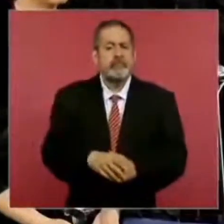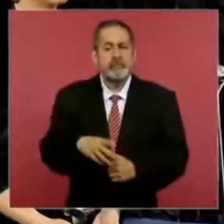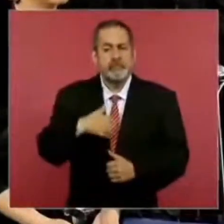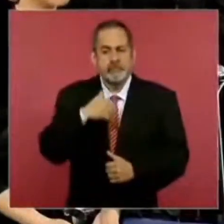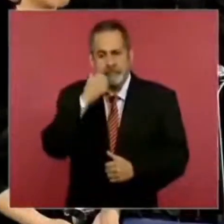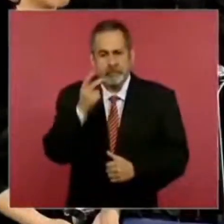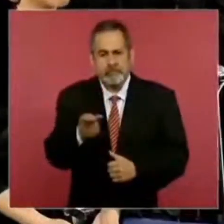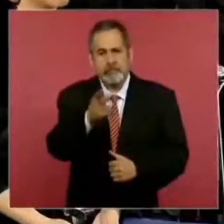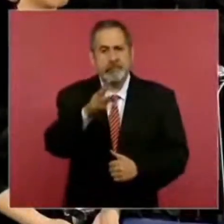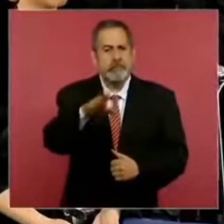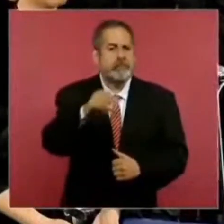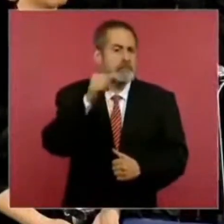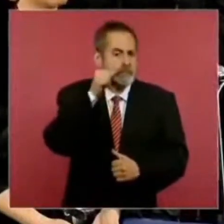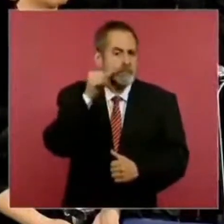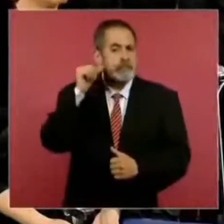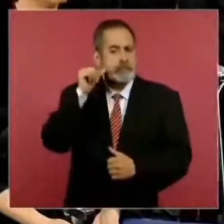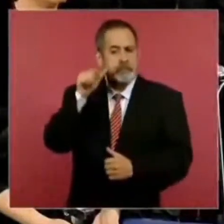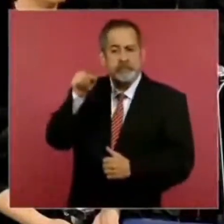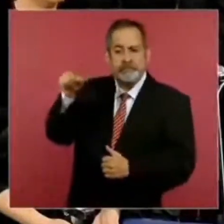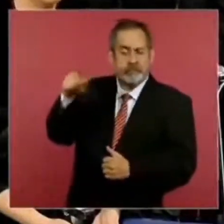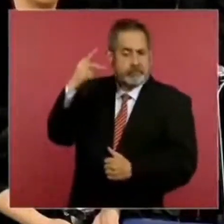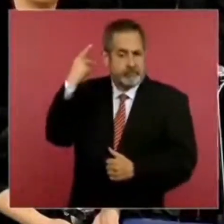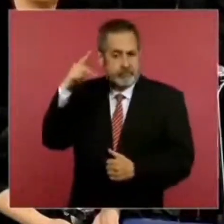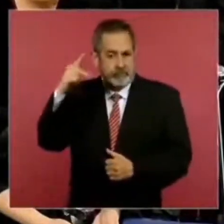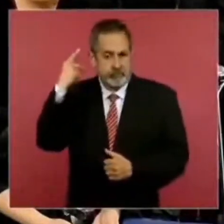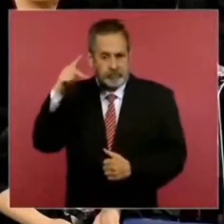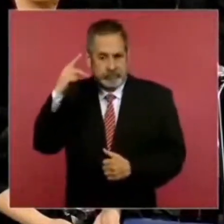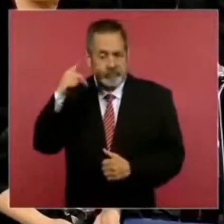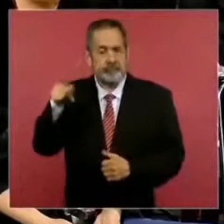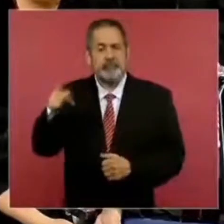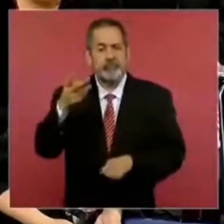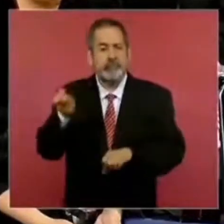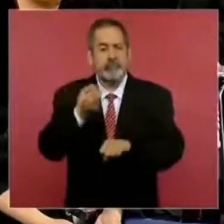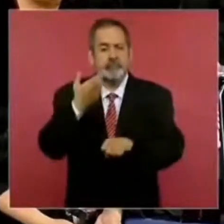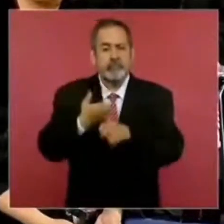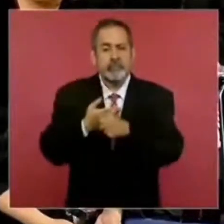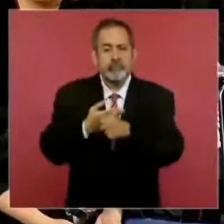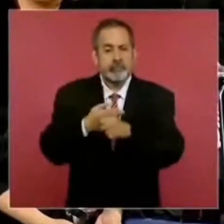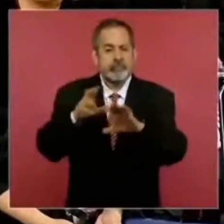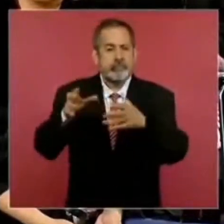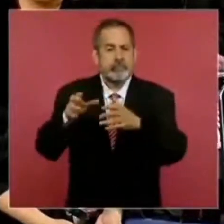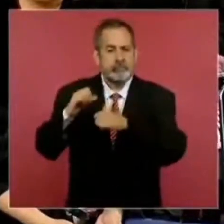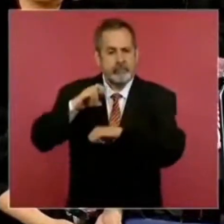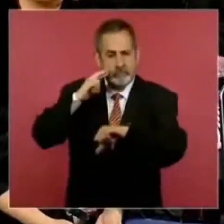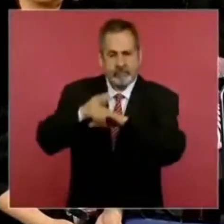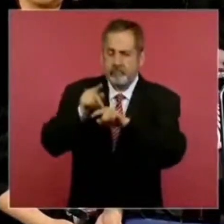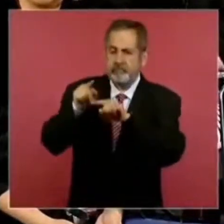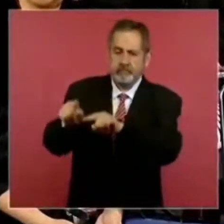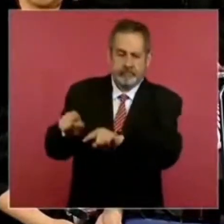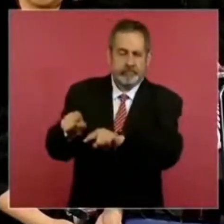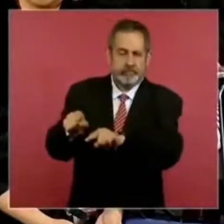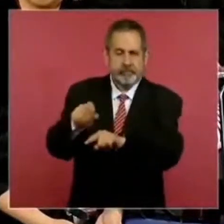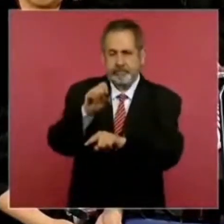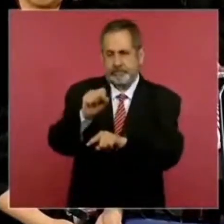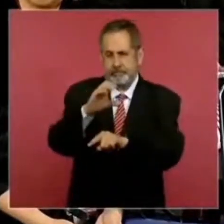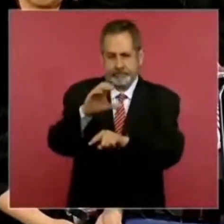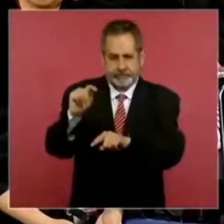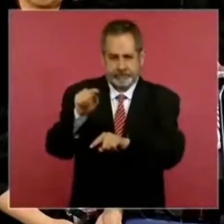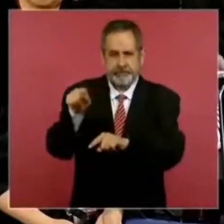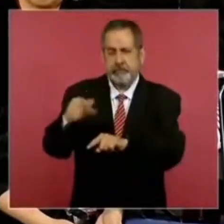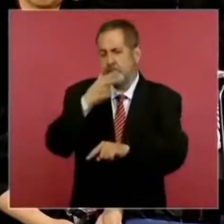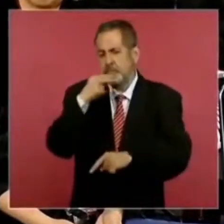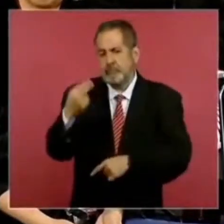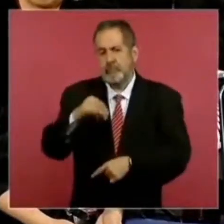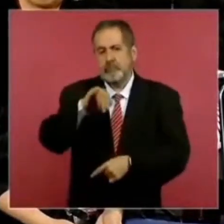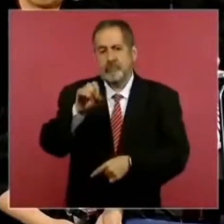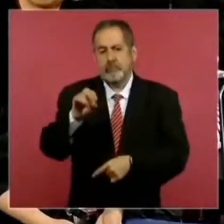preguntar. Ayer en Puebla fue el secretario de Infraestructura, Comunicaciones y Transportes, Jorge